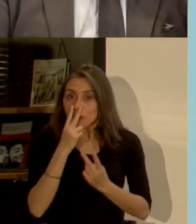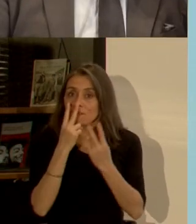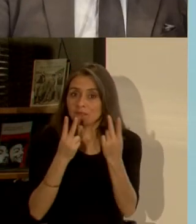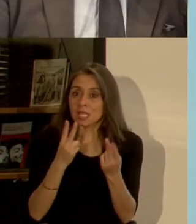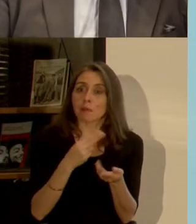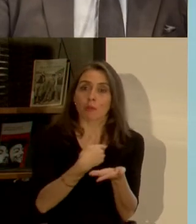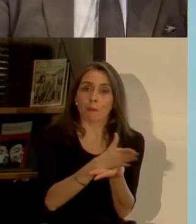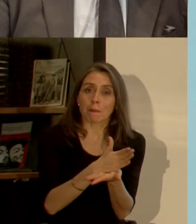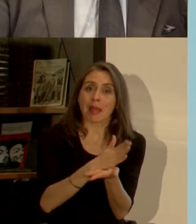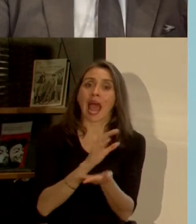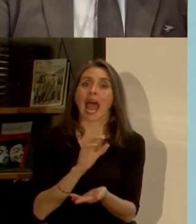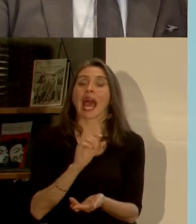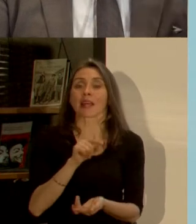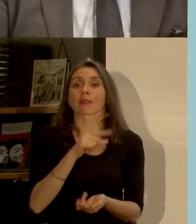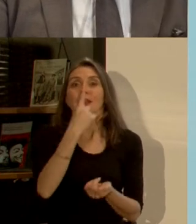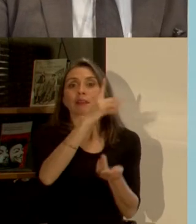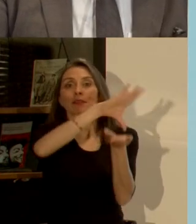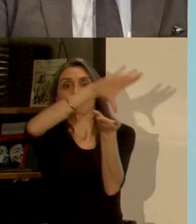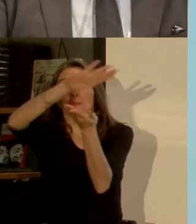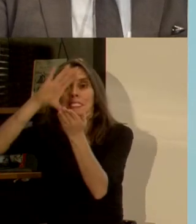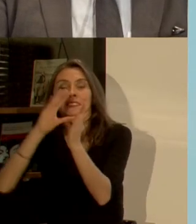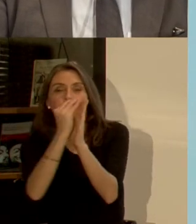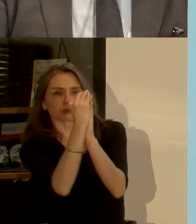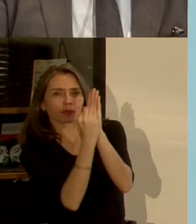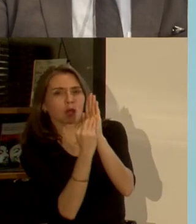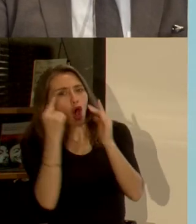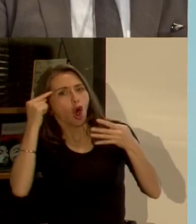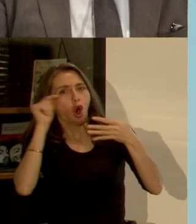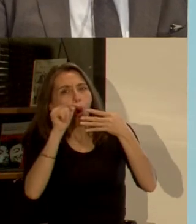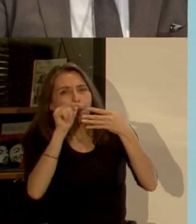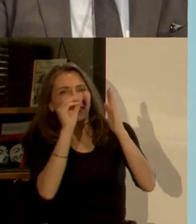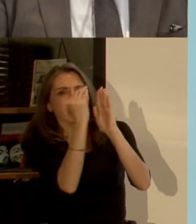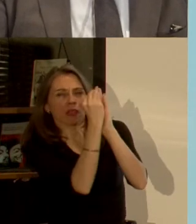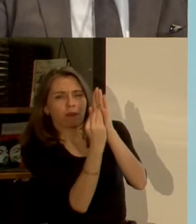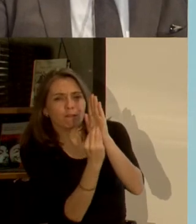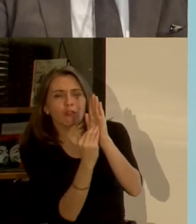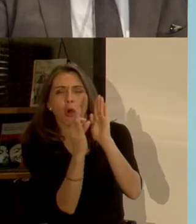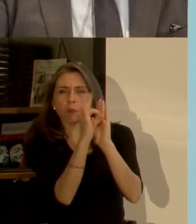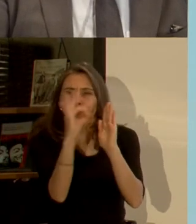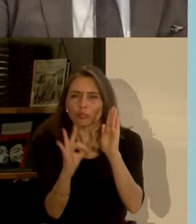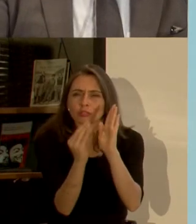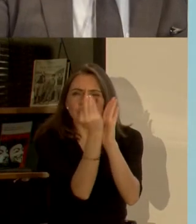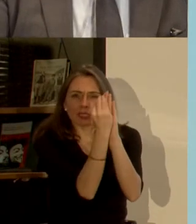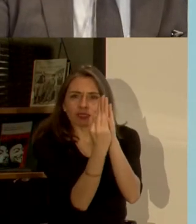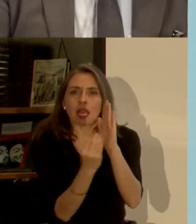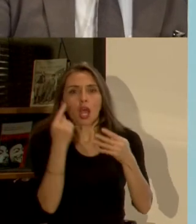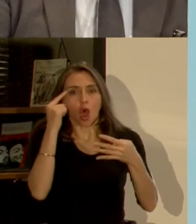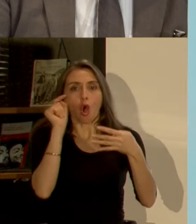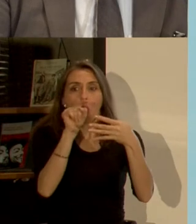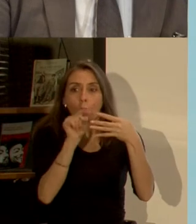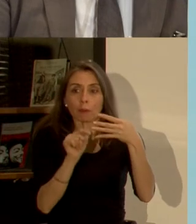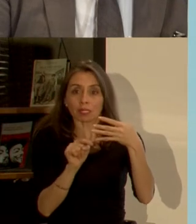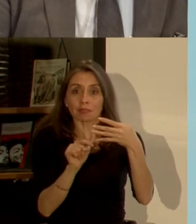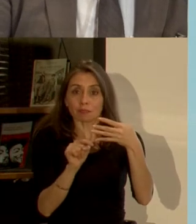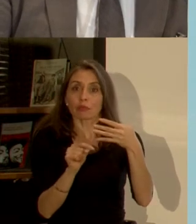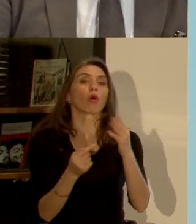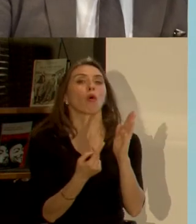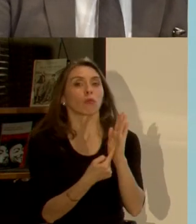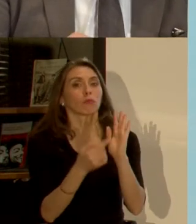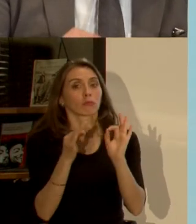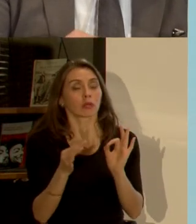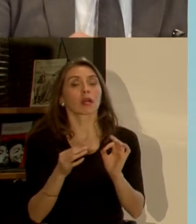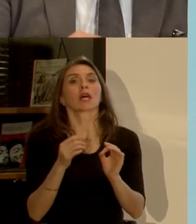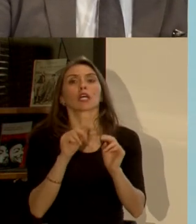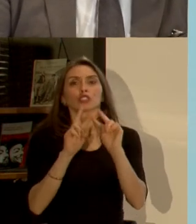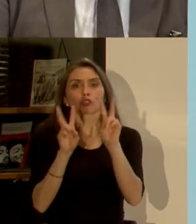agenda si va viendo los objetivos específicos los indicadores o los objetivos son indicadores muchas veces objetivos